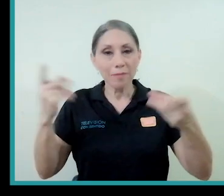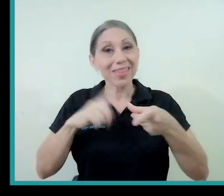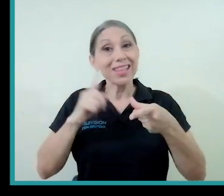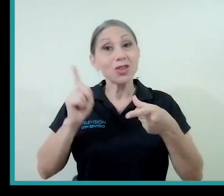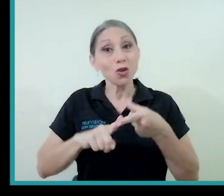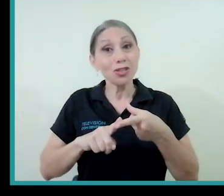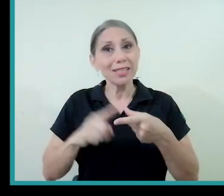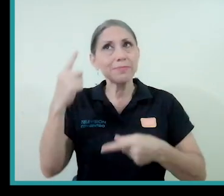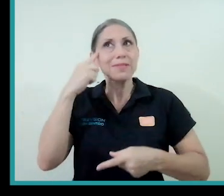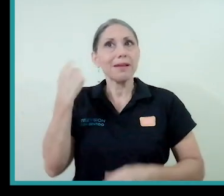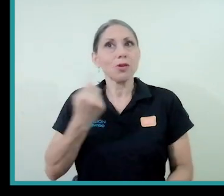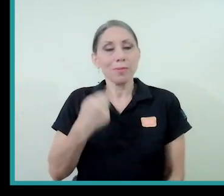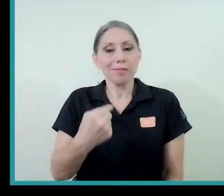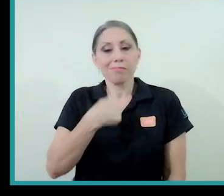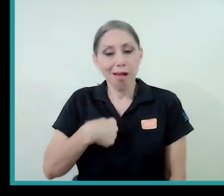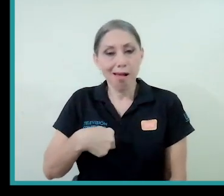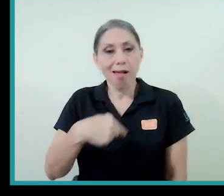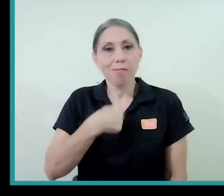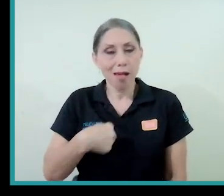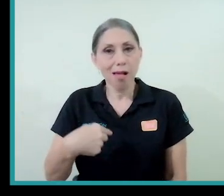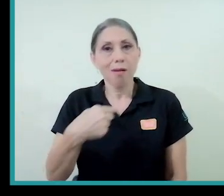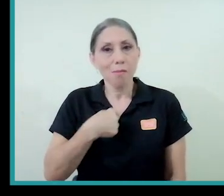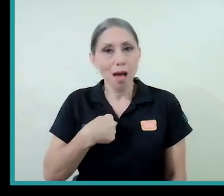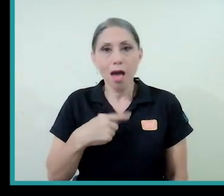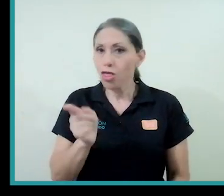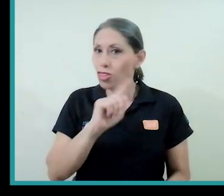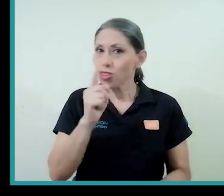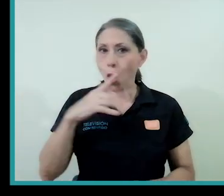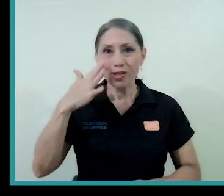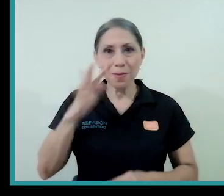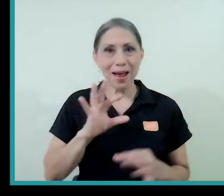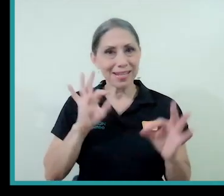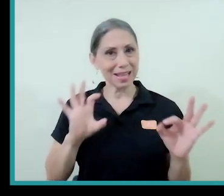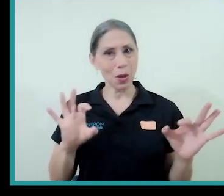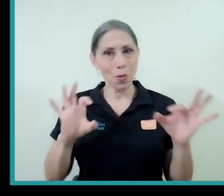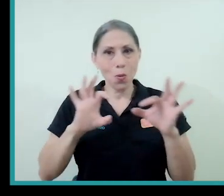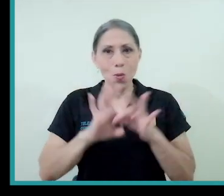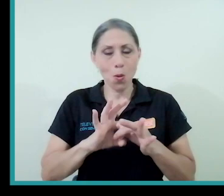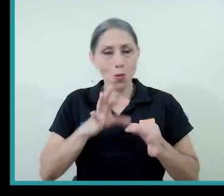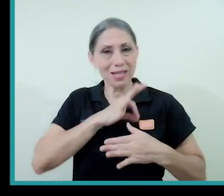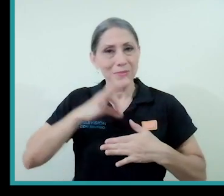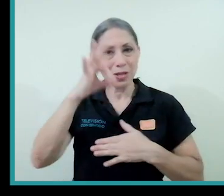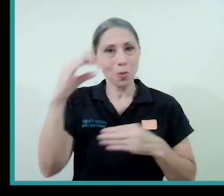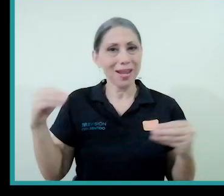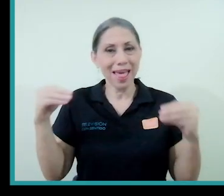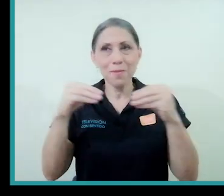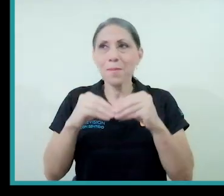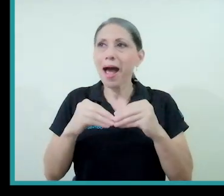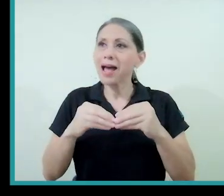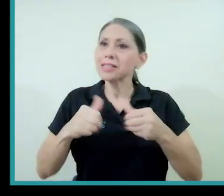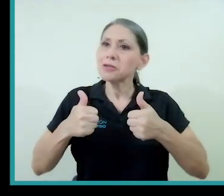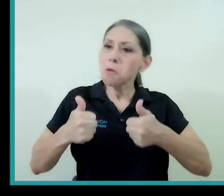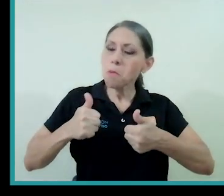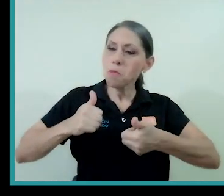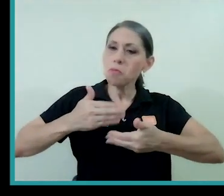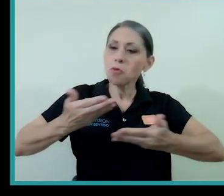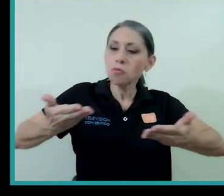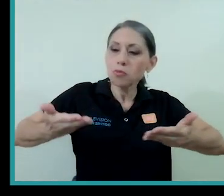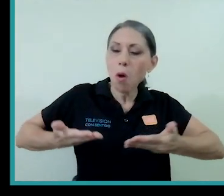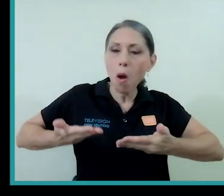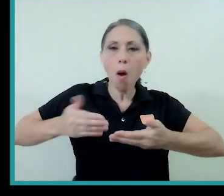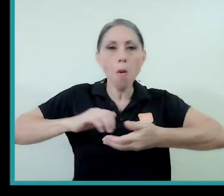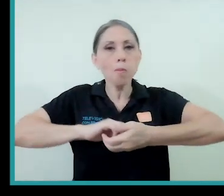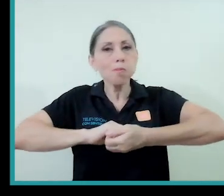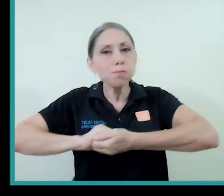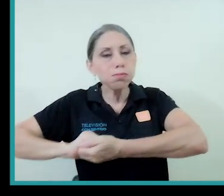egoísta y bastante alejada de una espiritualidad que sea más acogedora, más hospitalaria, y